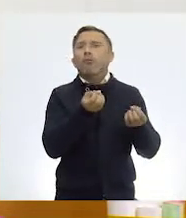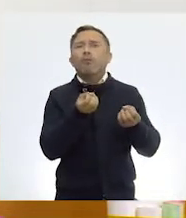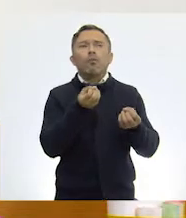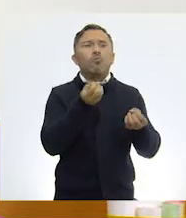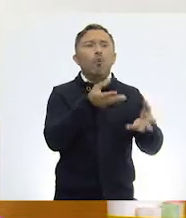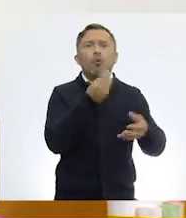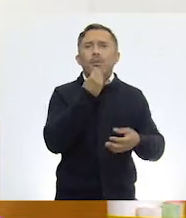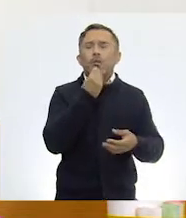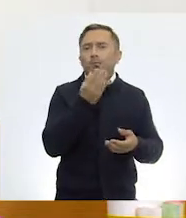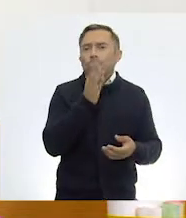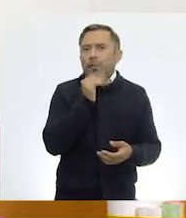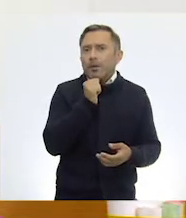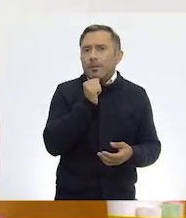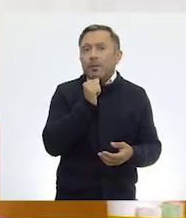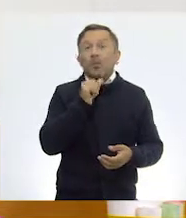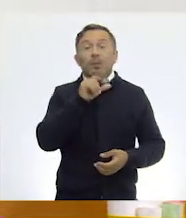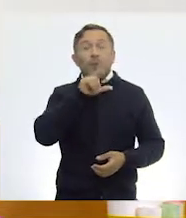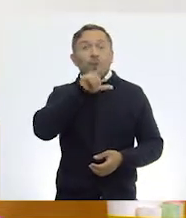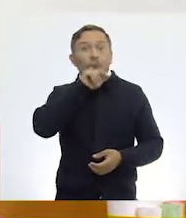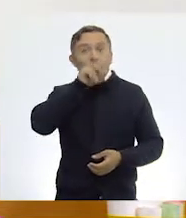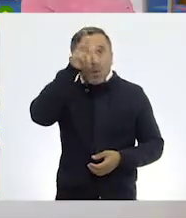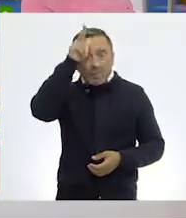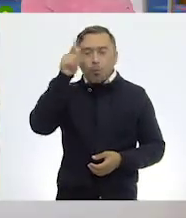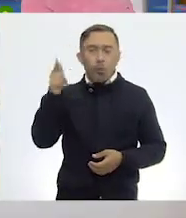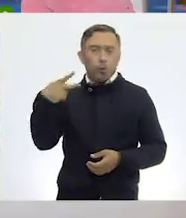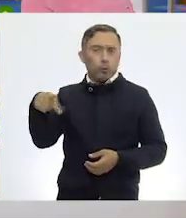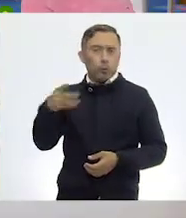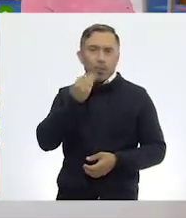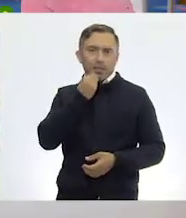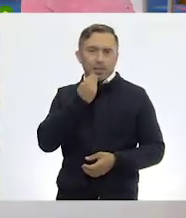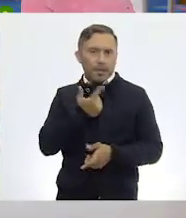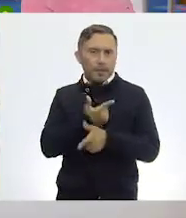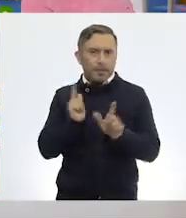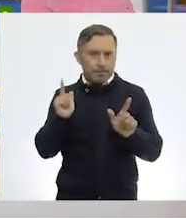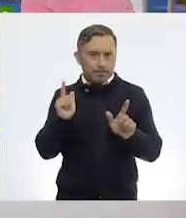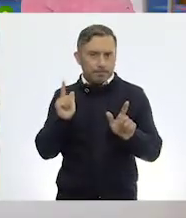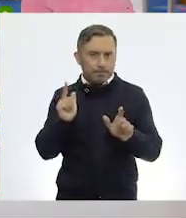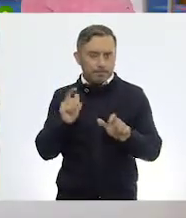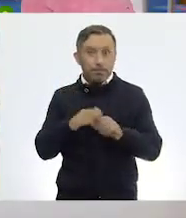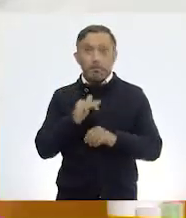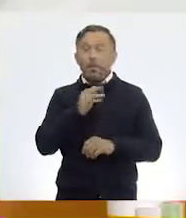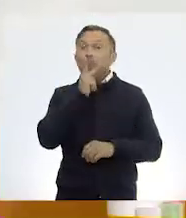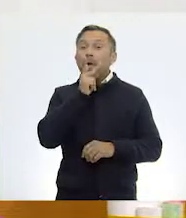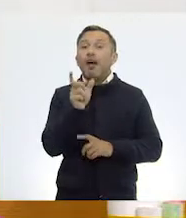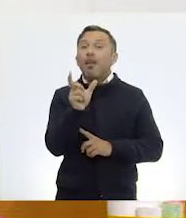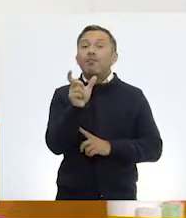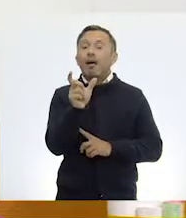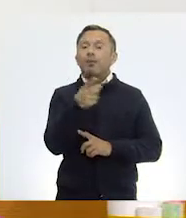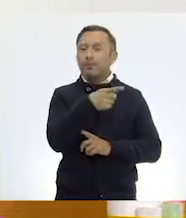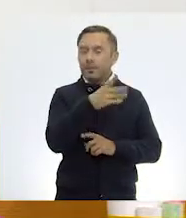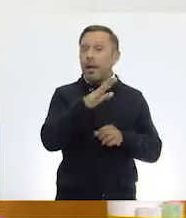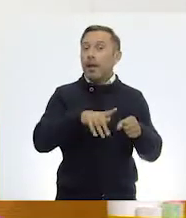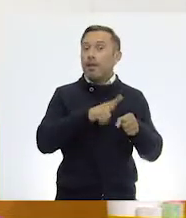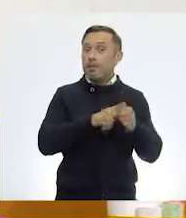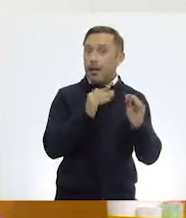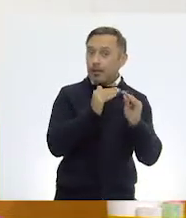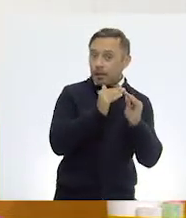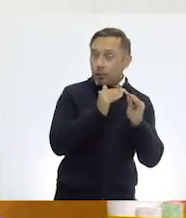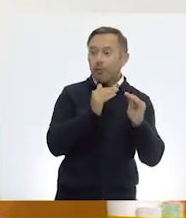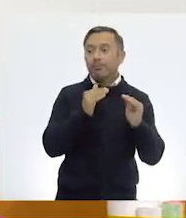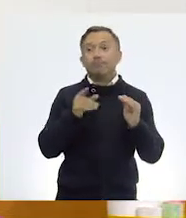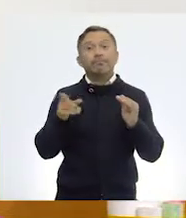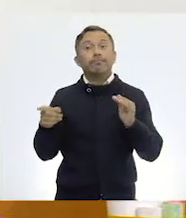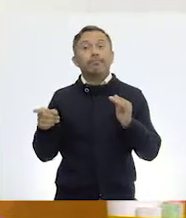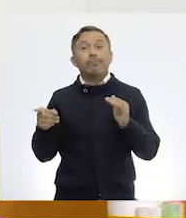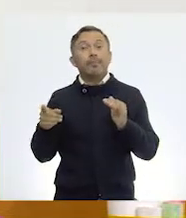propio alimento. Por lo tanto, esta palabra la voy a pegar en domésticos, en silvestres o para ambos